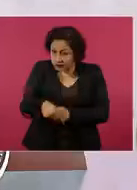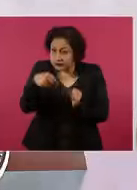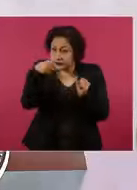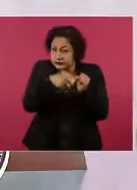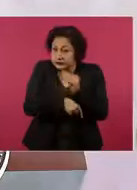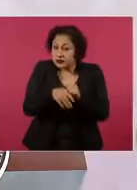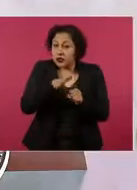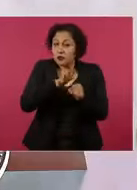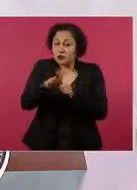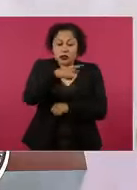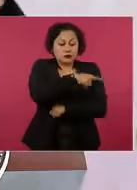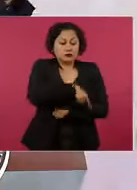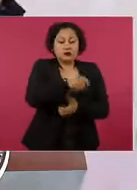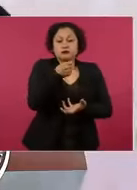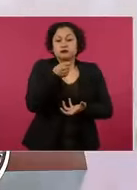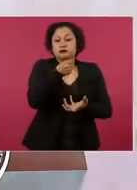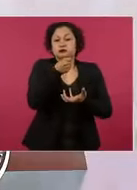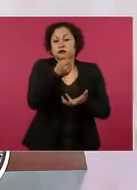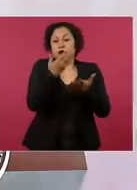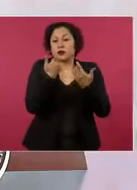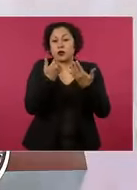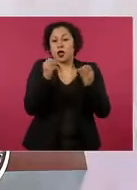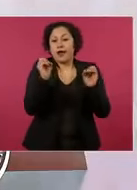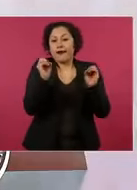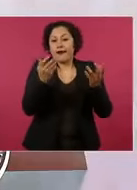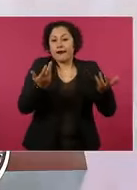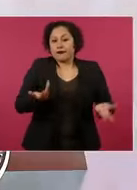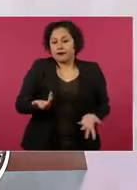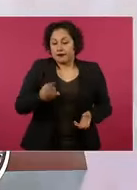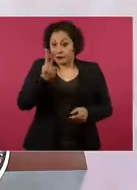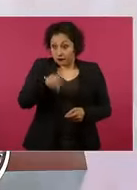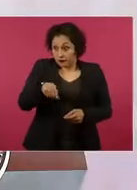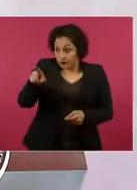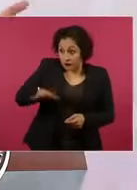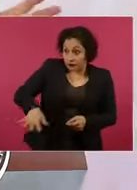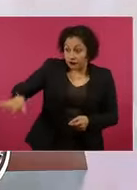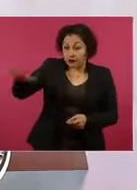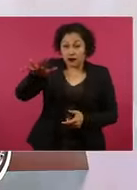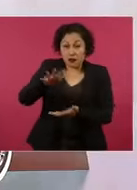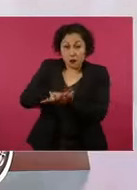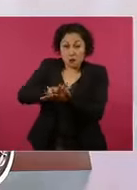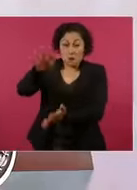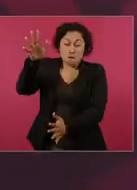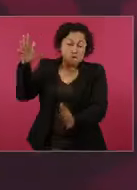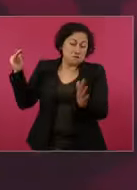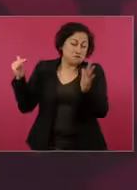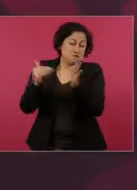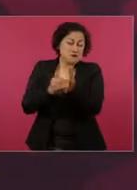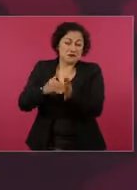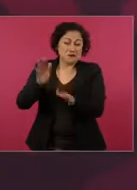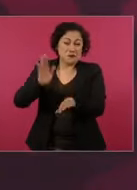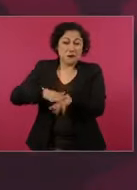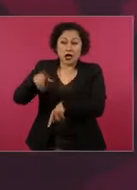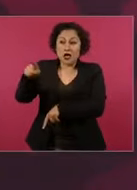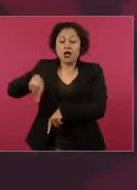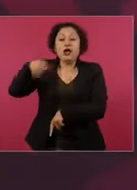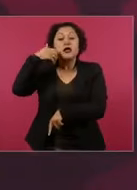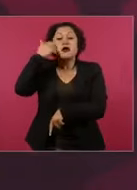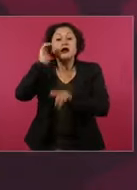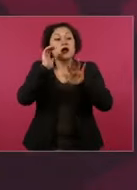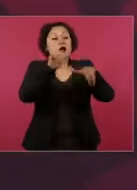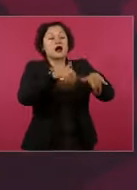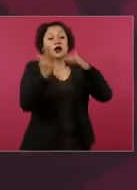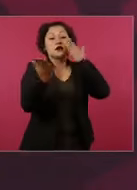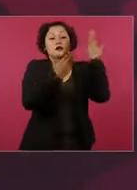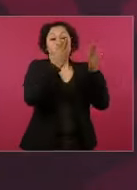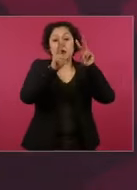y eran miles los rechazados, al final el resultado es